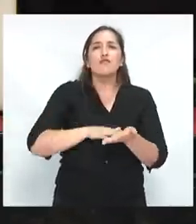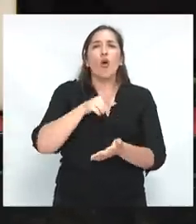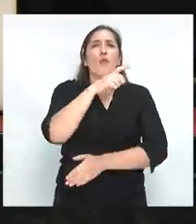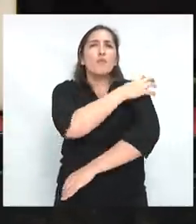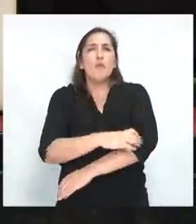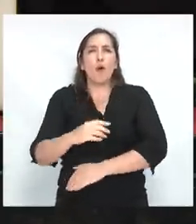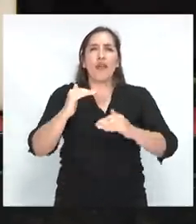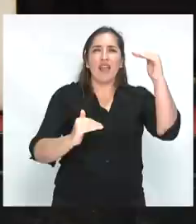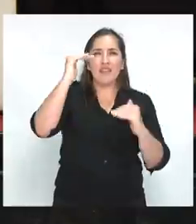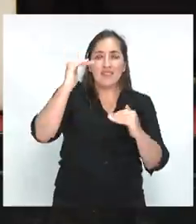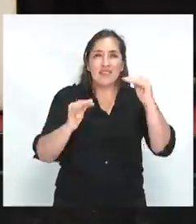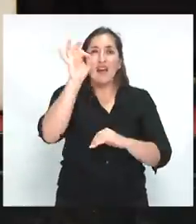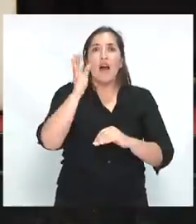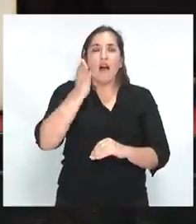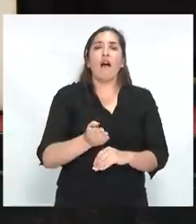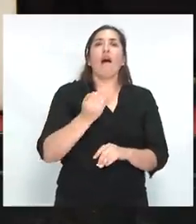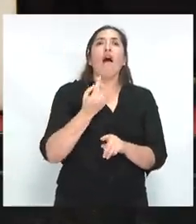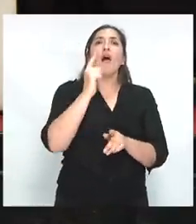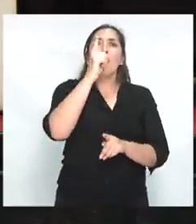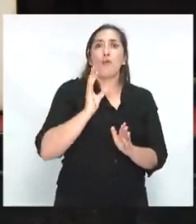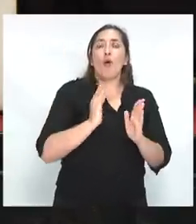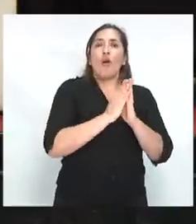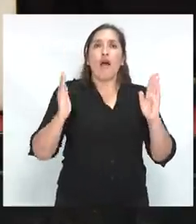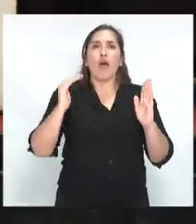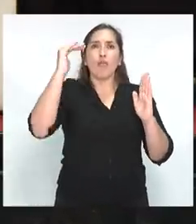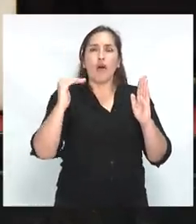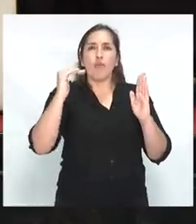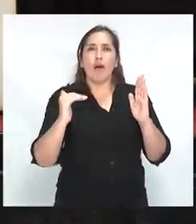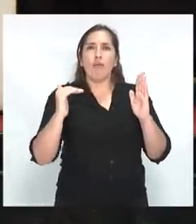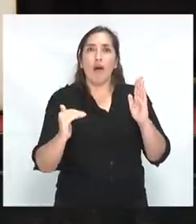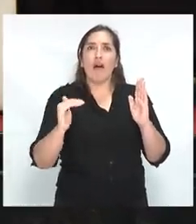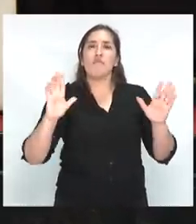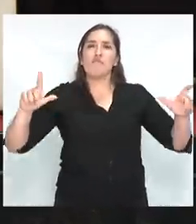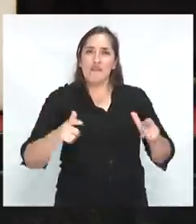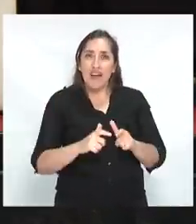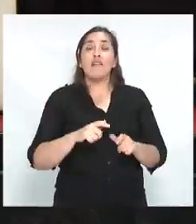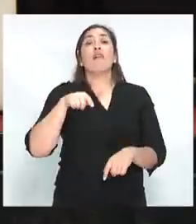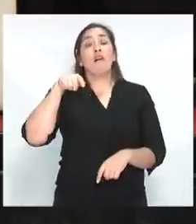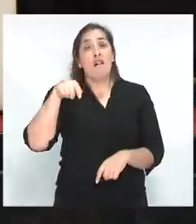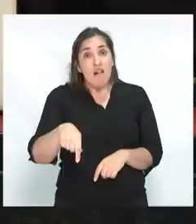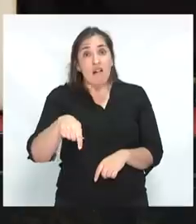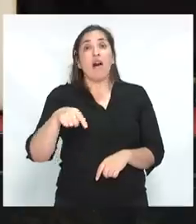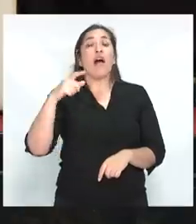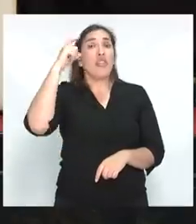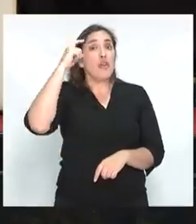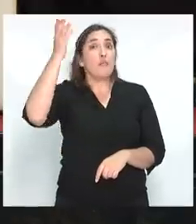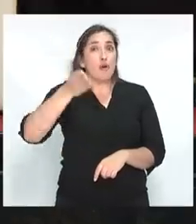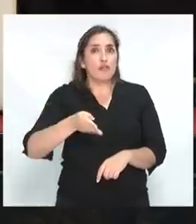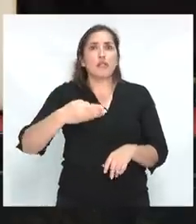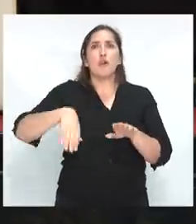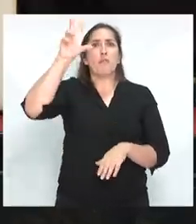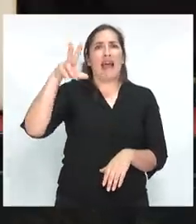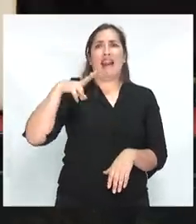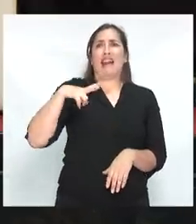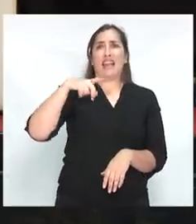disminuyó 1.1 anualmente. El 10% más rico de los